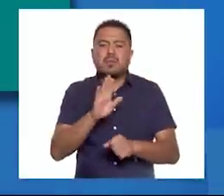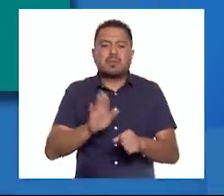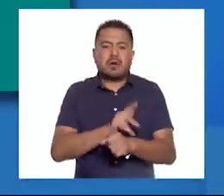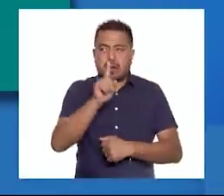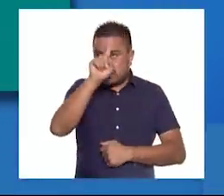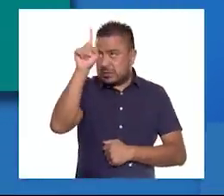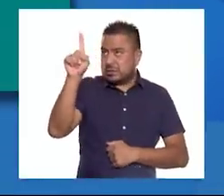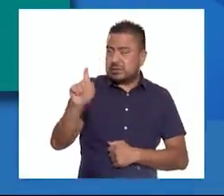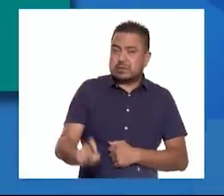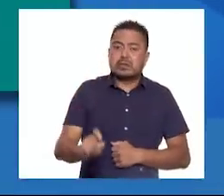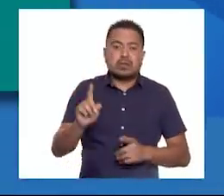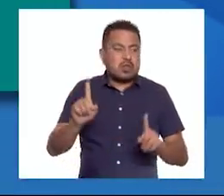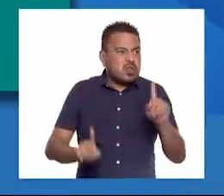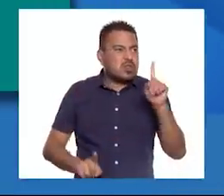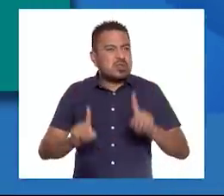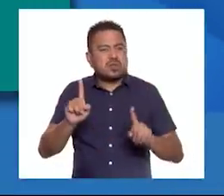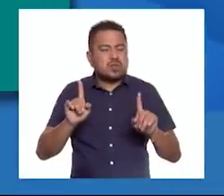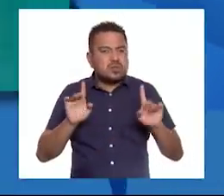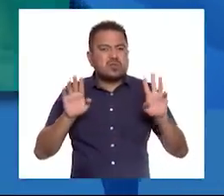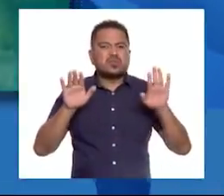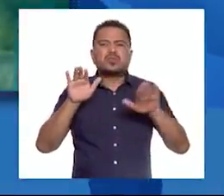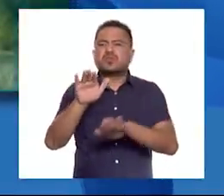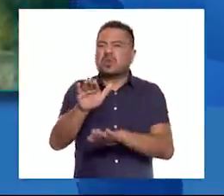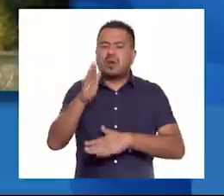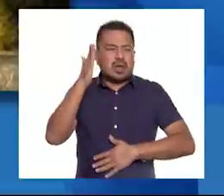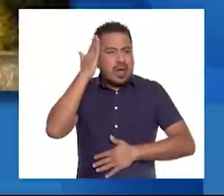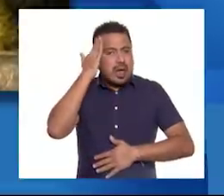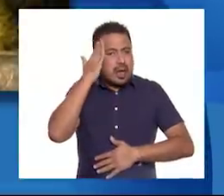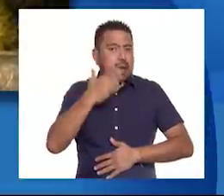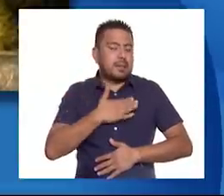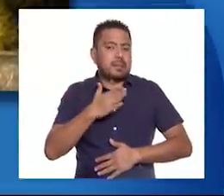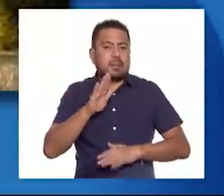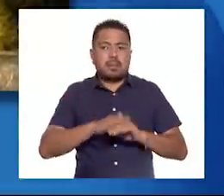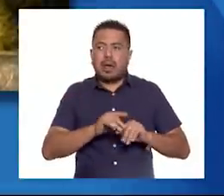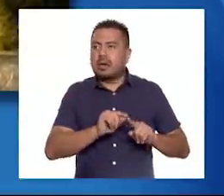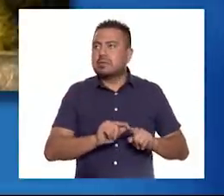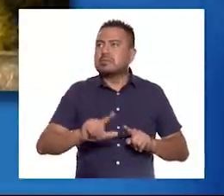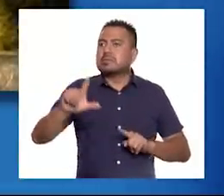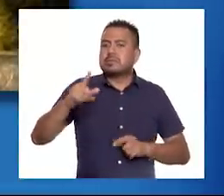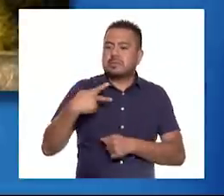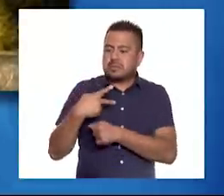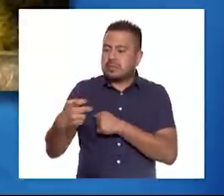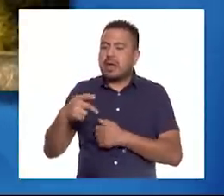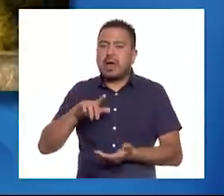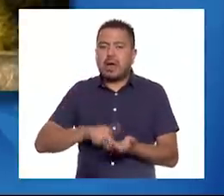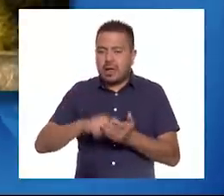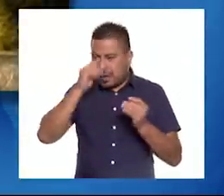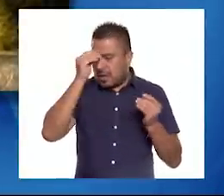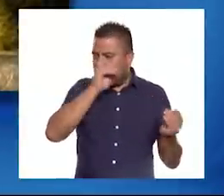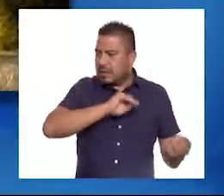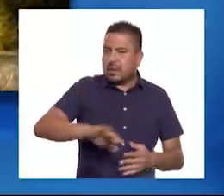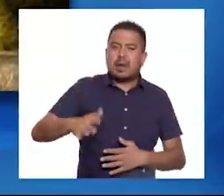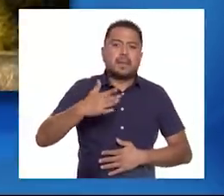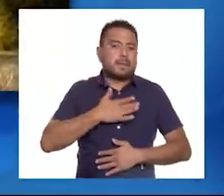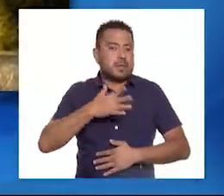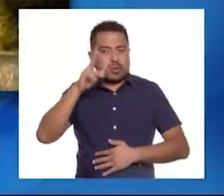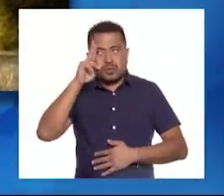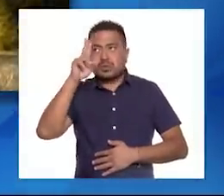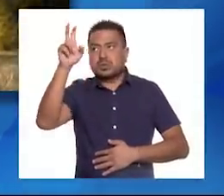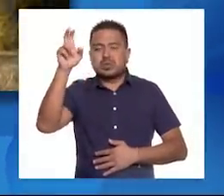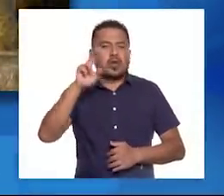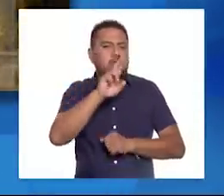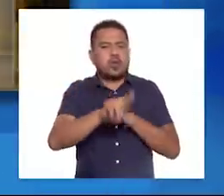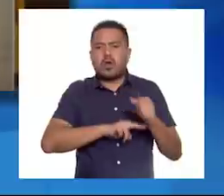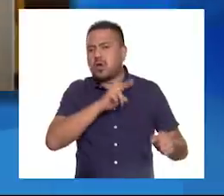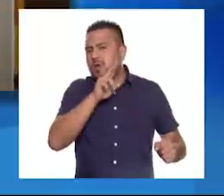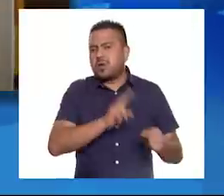incertidumbre y la duda acerca de nuestra capacidad crecen y nos invitan a abandonar nuestros sueños. Es